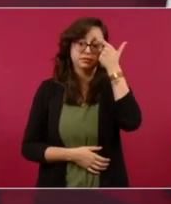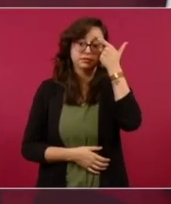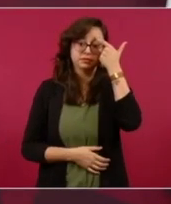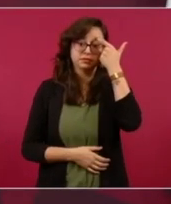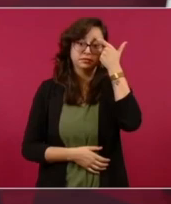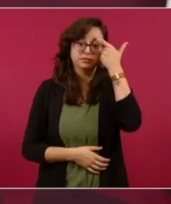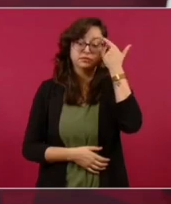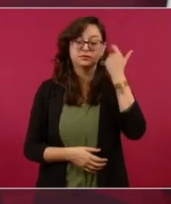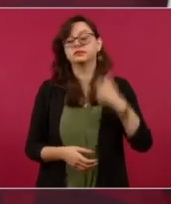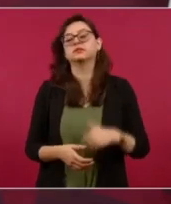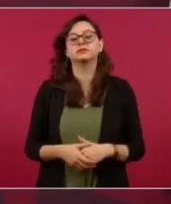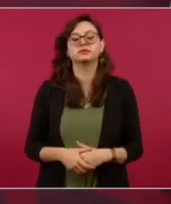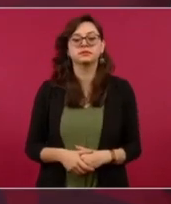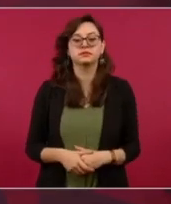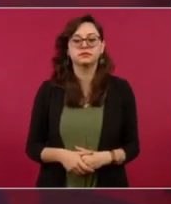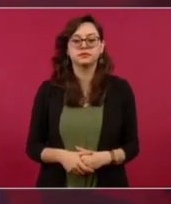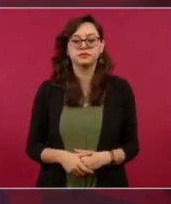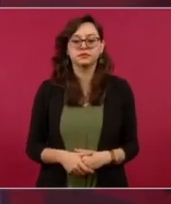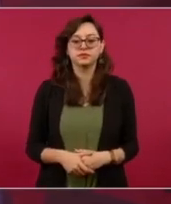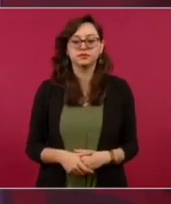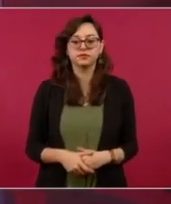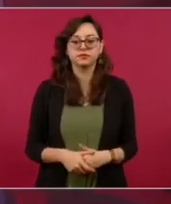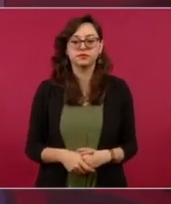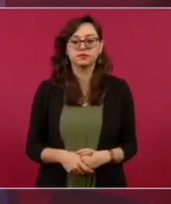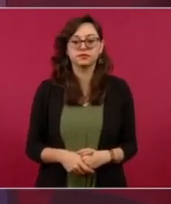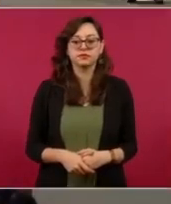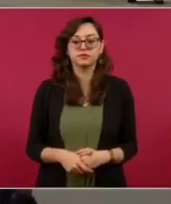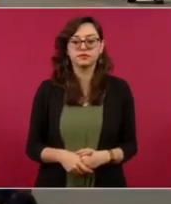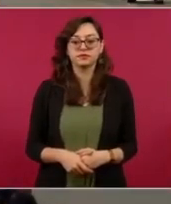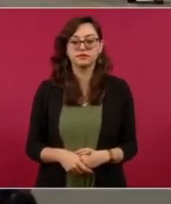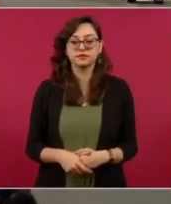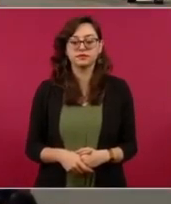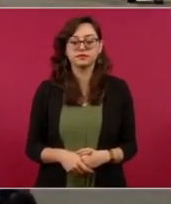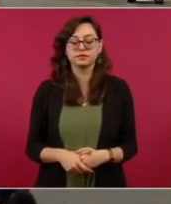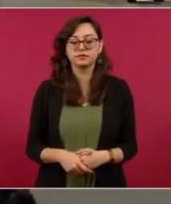Entonces, vamos a esperar el que va a suceder,